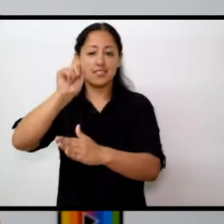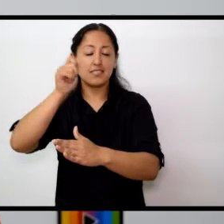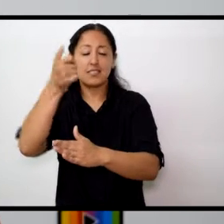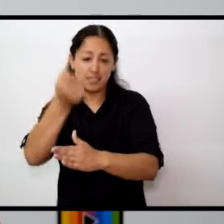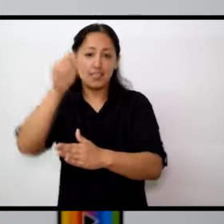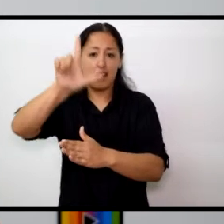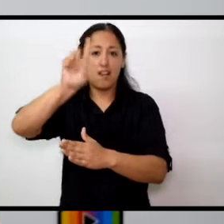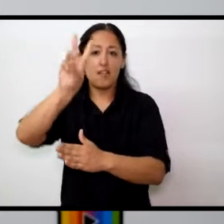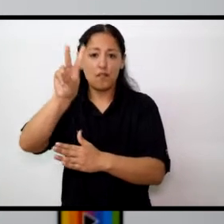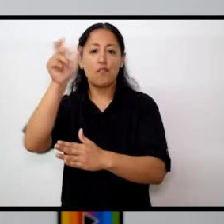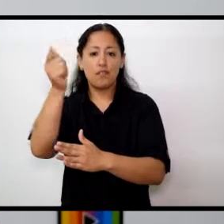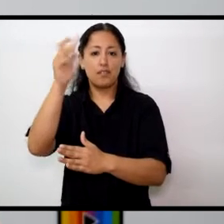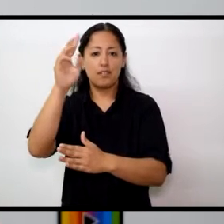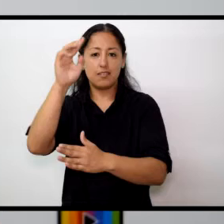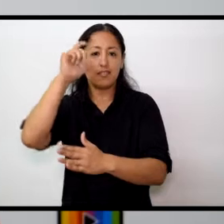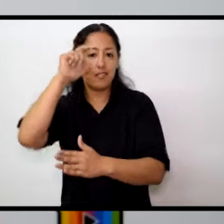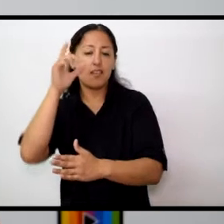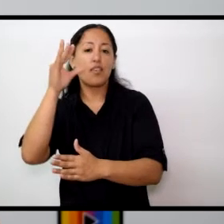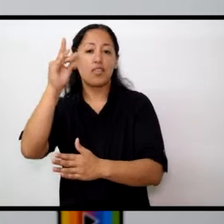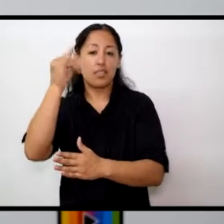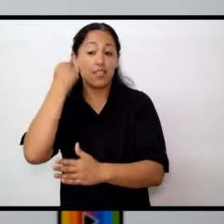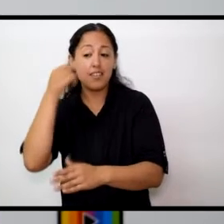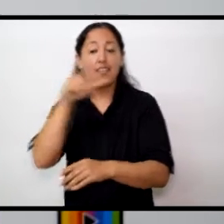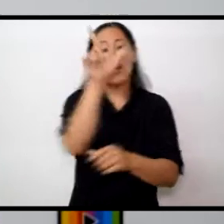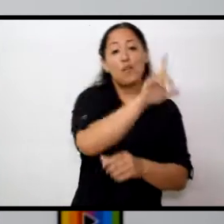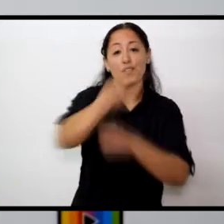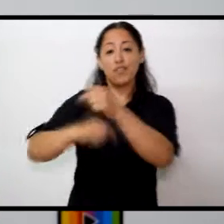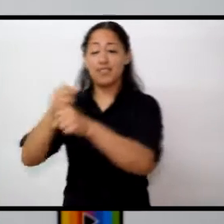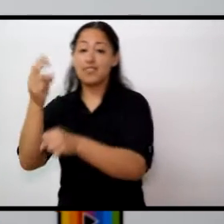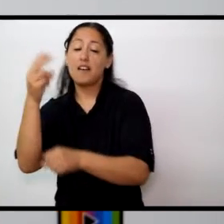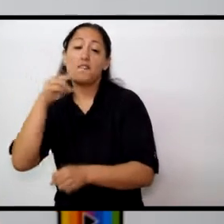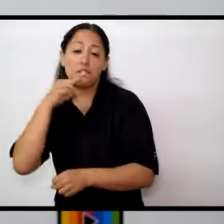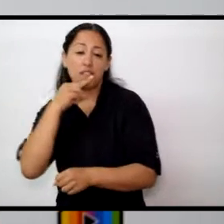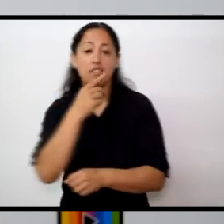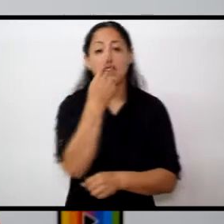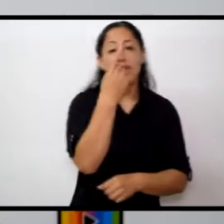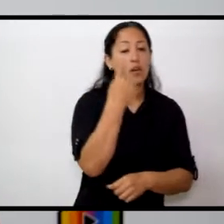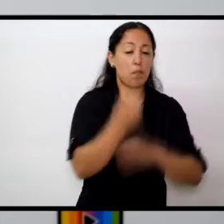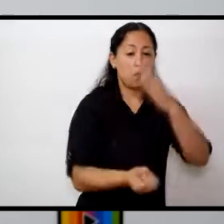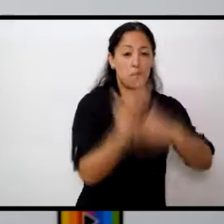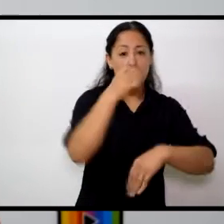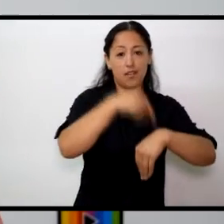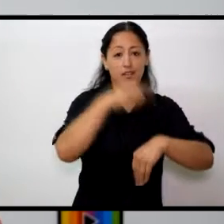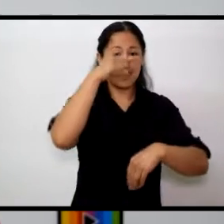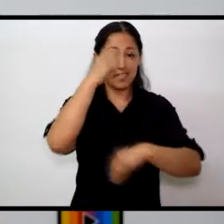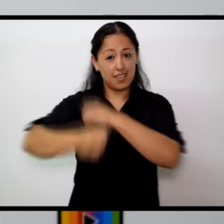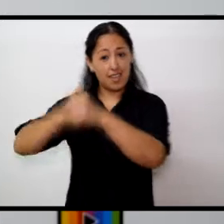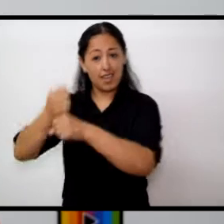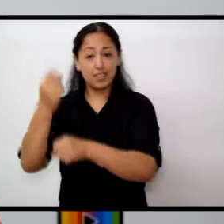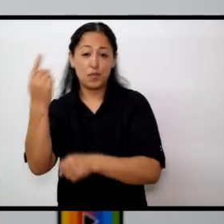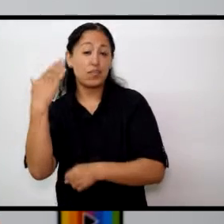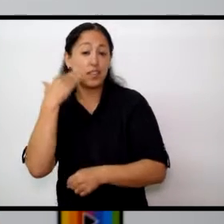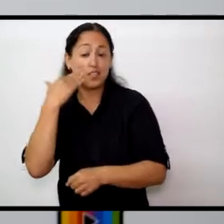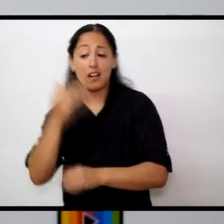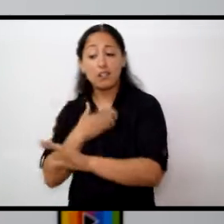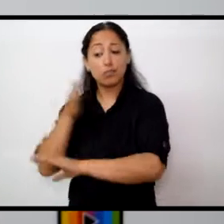a 13 horas de lunes a viernes o llamá al 424 415. Hasta acá llegó esta edición. Nos vamos a reencontrar